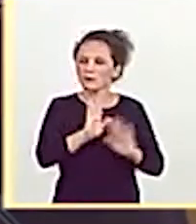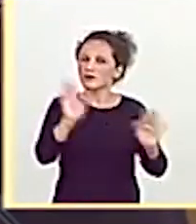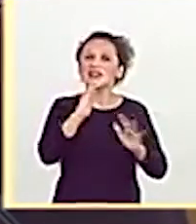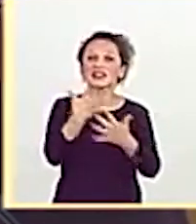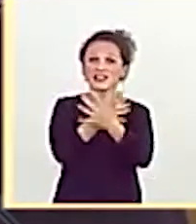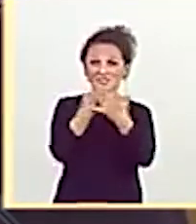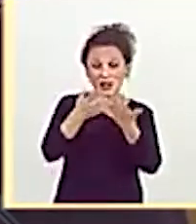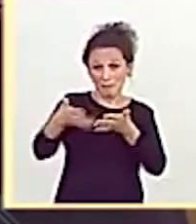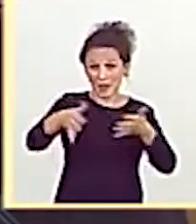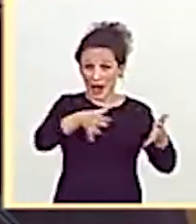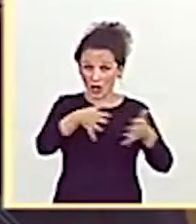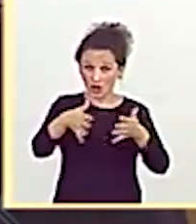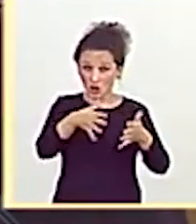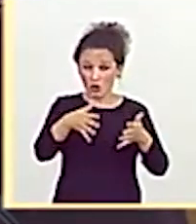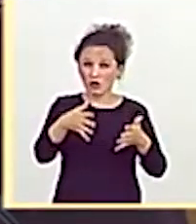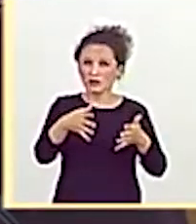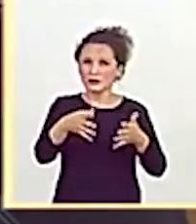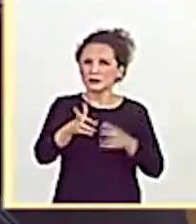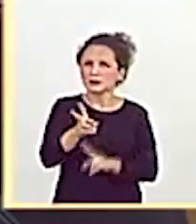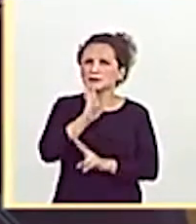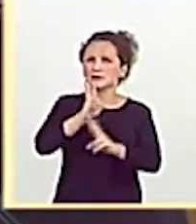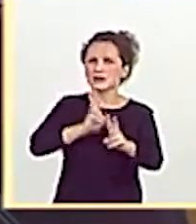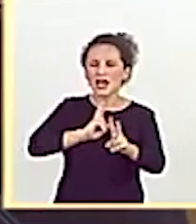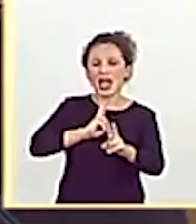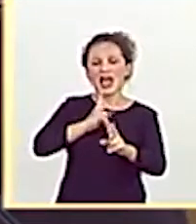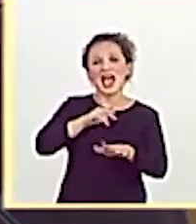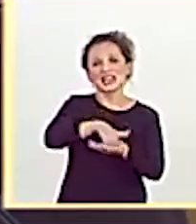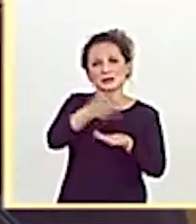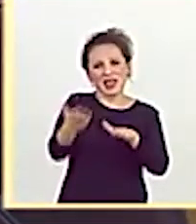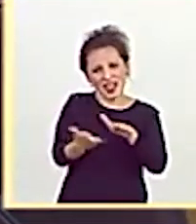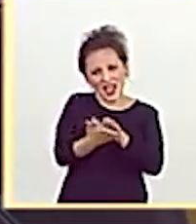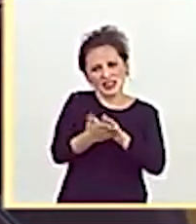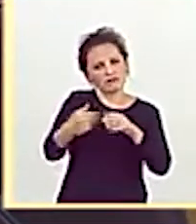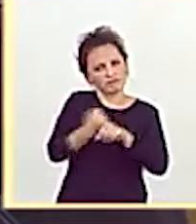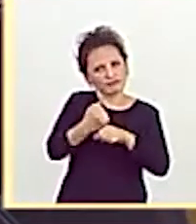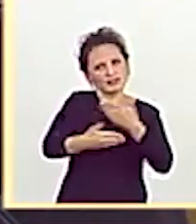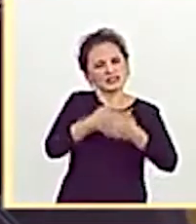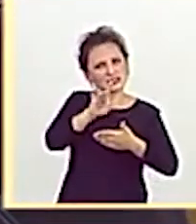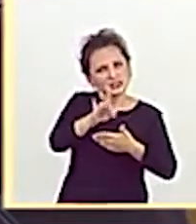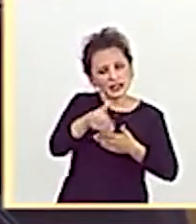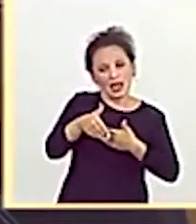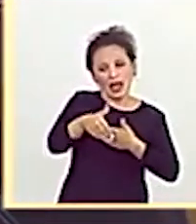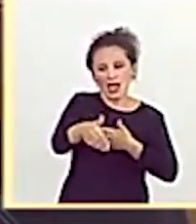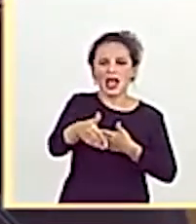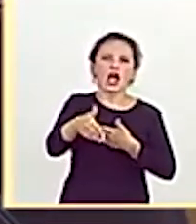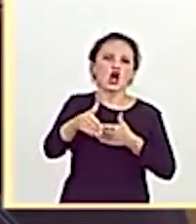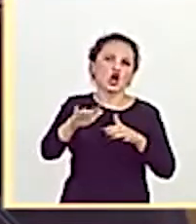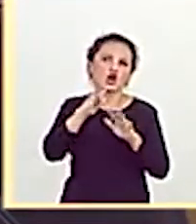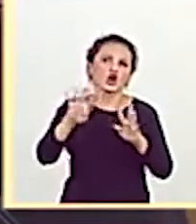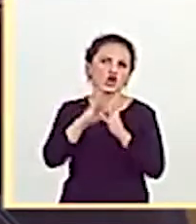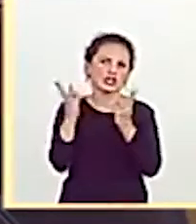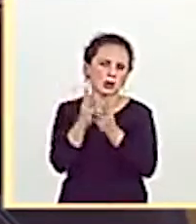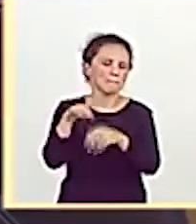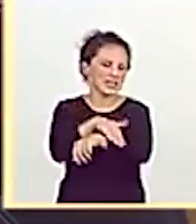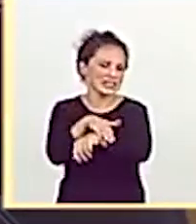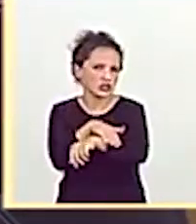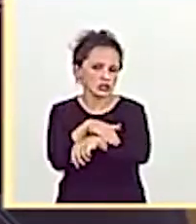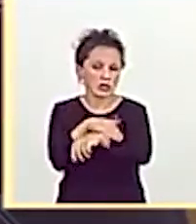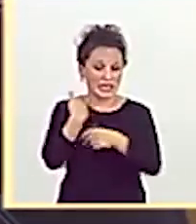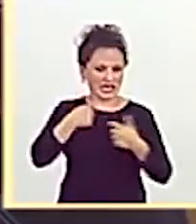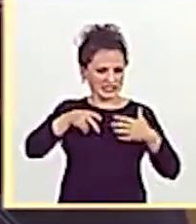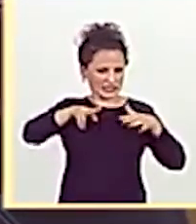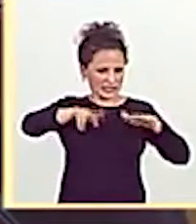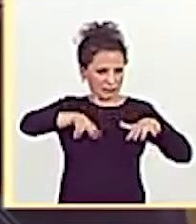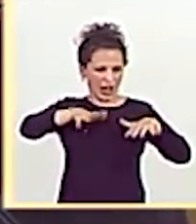marzo respondían que el expediente estaba en marcha y que en breve habría un Consejo de Ministros Bien, han pasado siete meses, usted me dice que van a ser